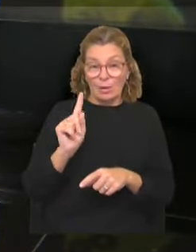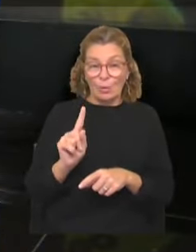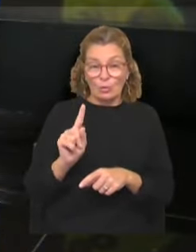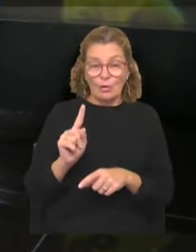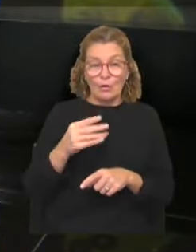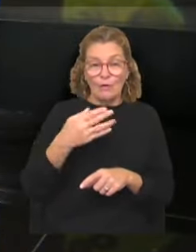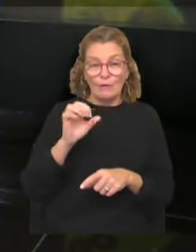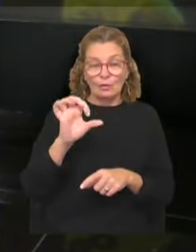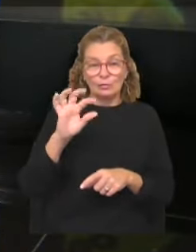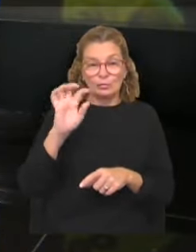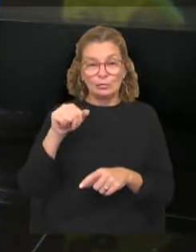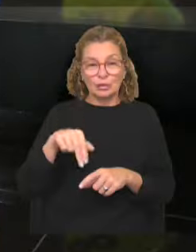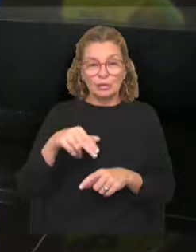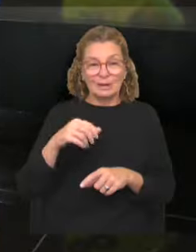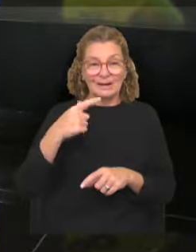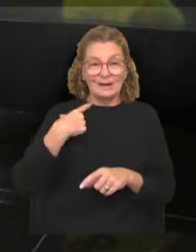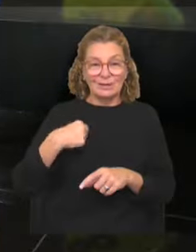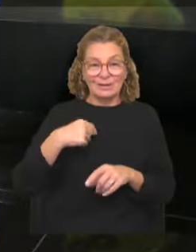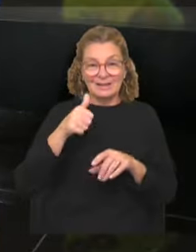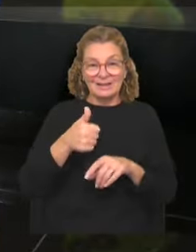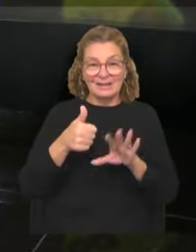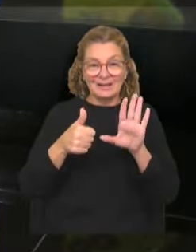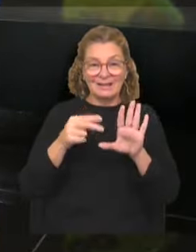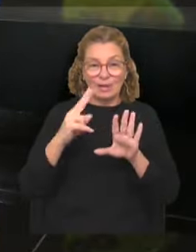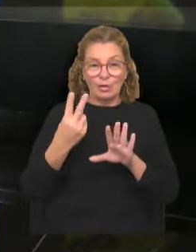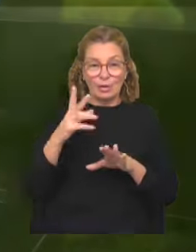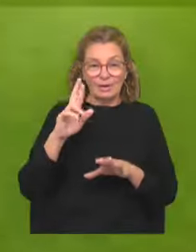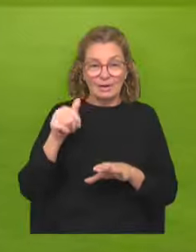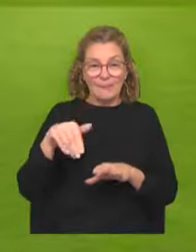y Nacional goleó 6 a 2 a Rampla.